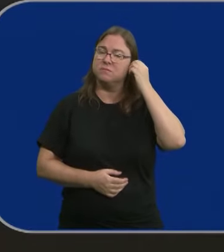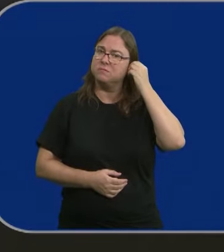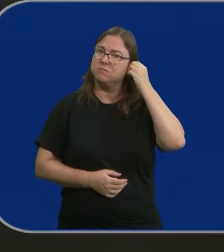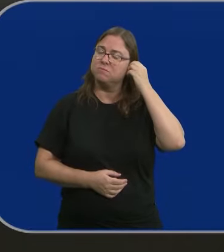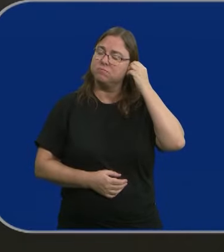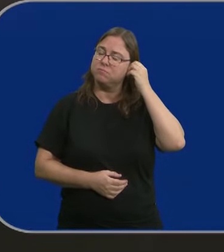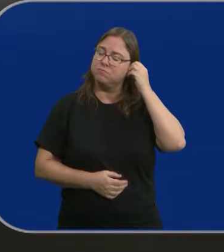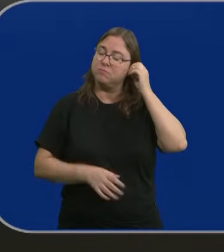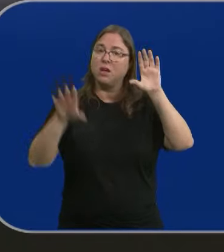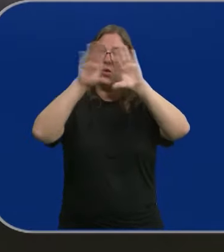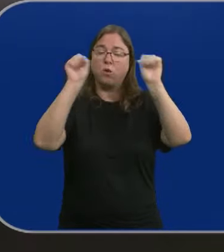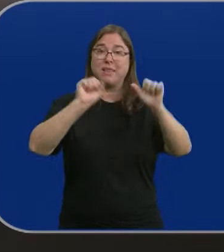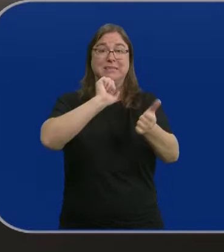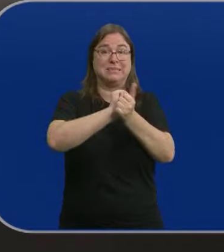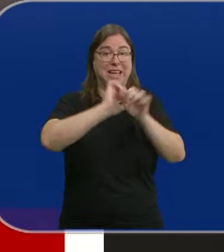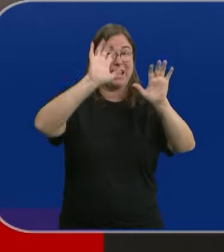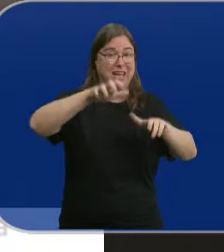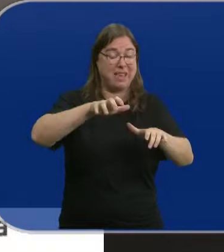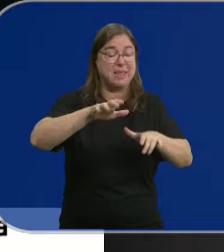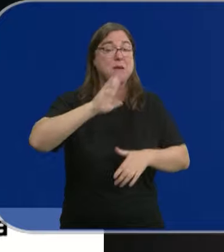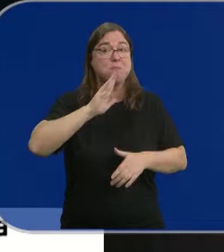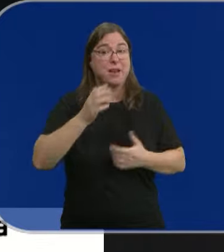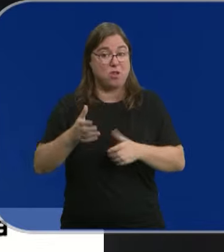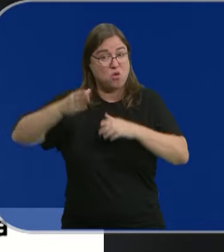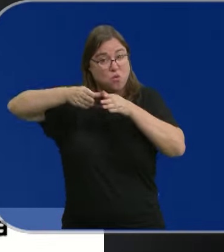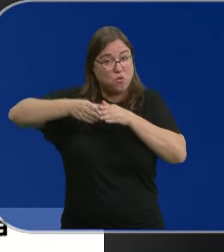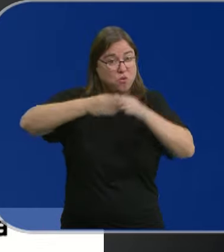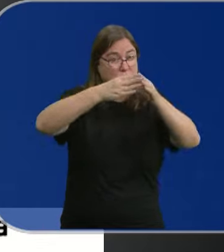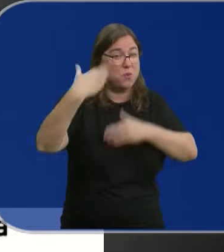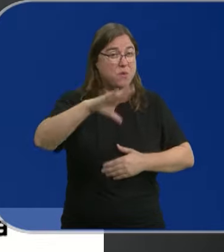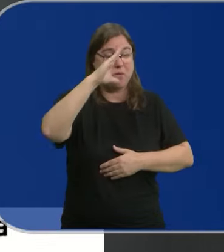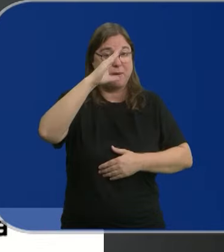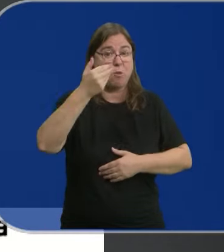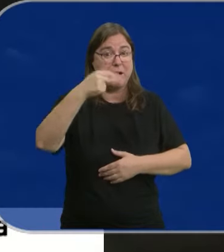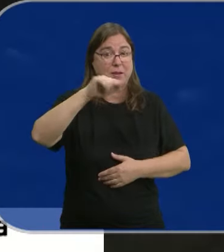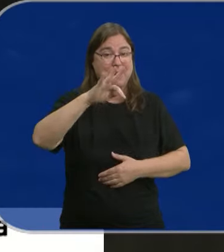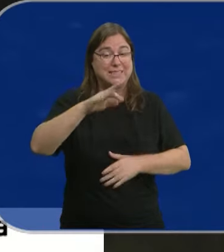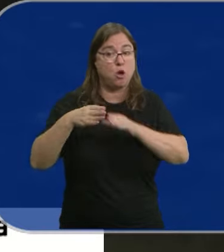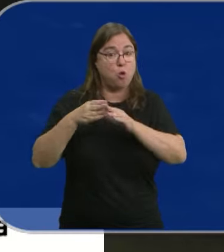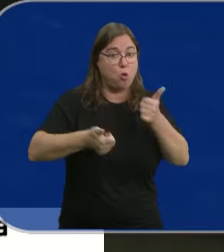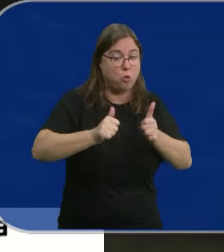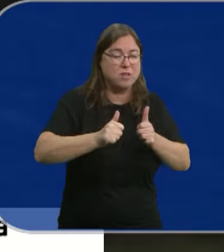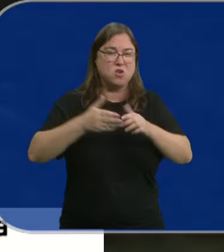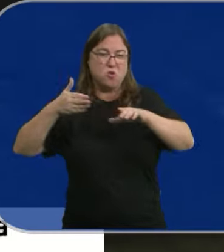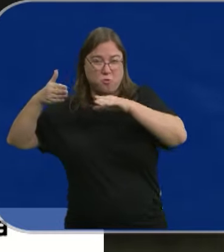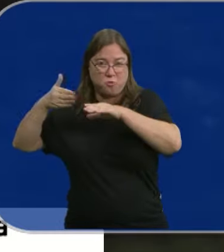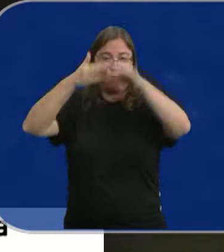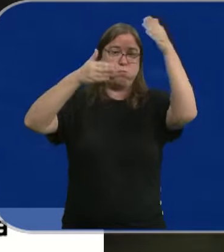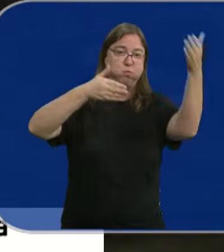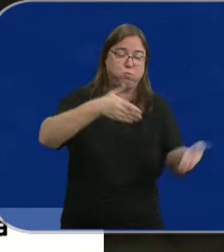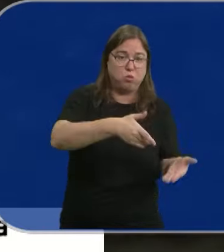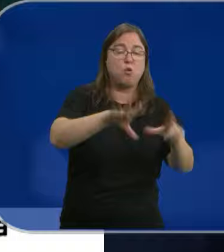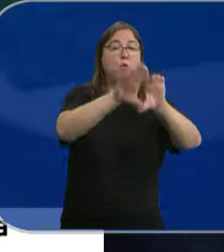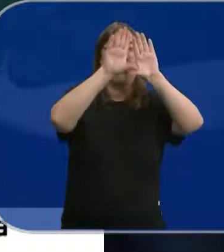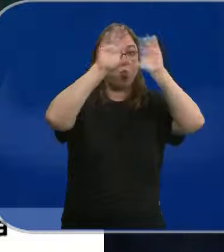La Guardia Civil ha detenido en Cádiz al presunto conductor de esta narcolancha en febrero en Barbate. Esa embarcación acosó y embistió a